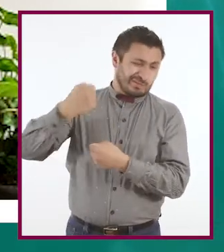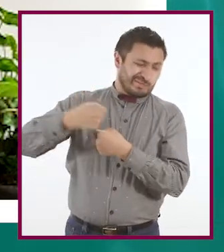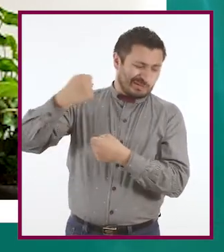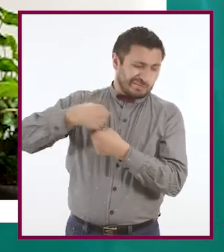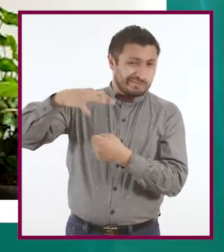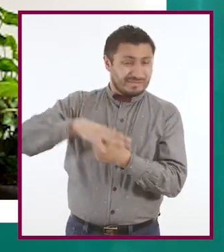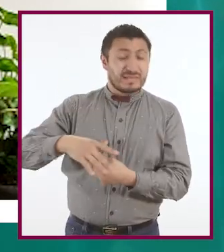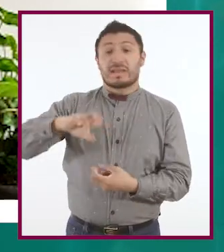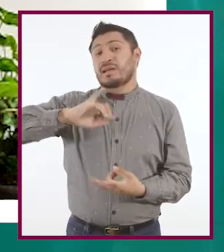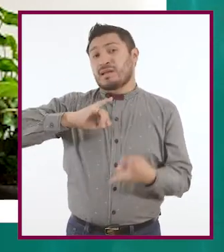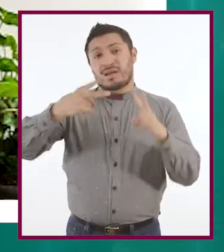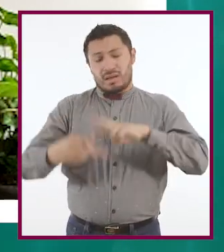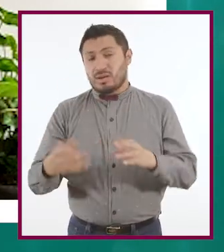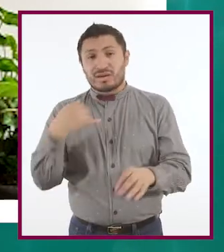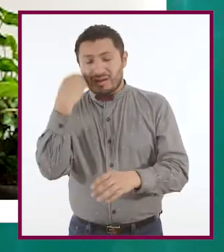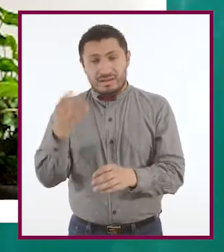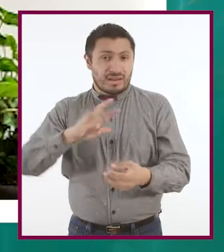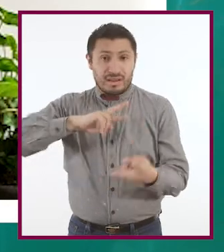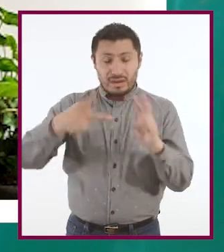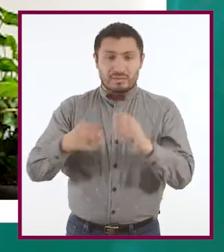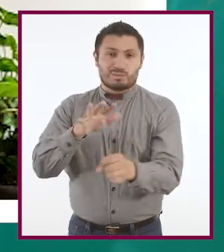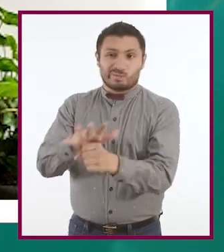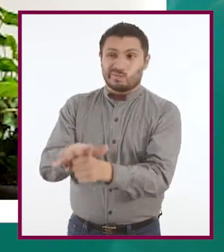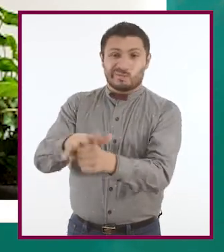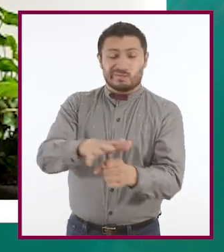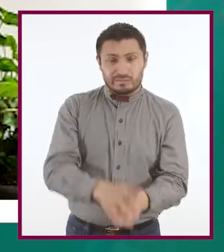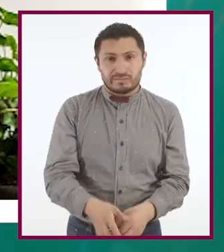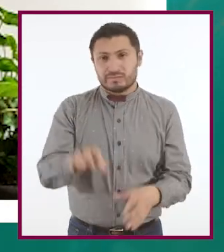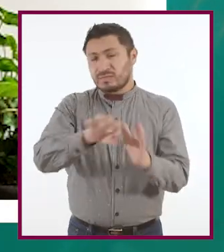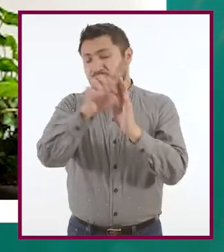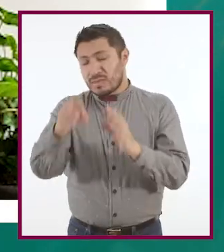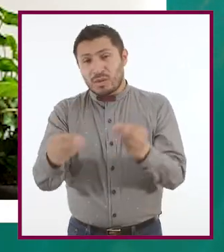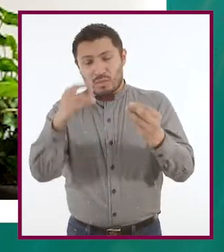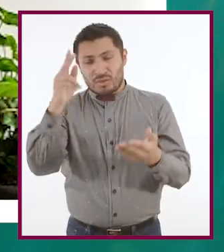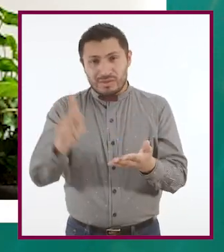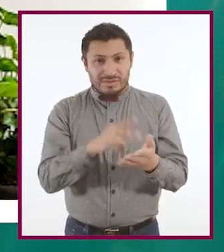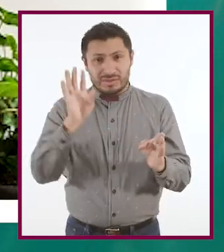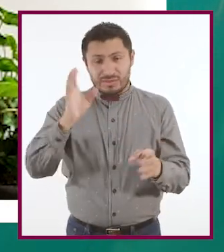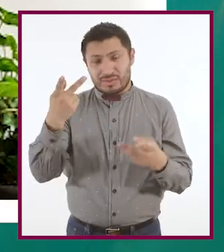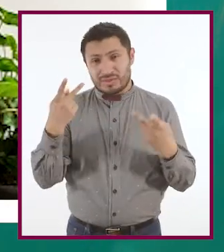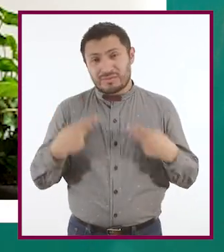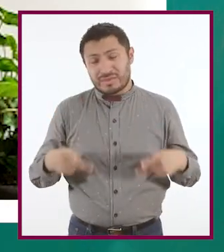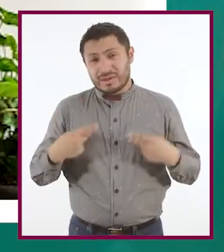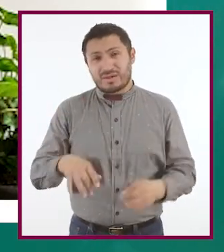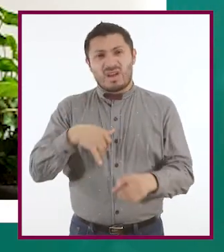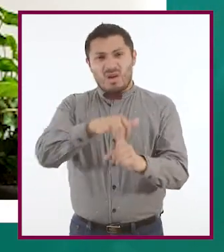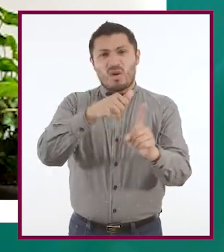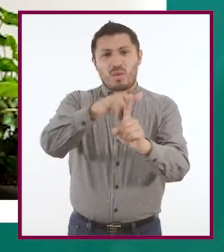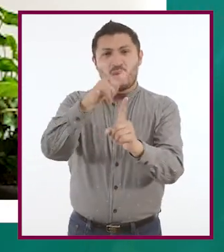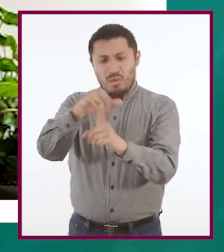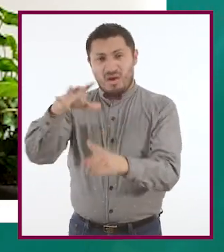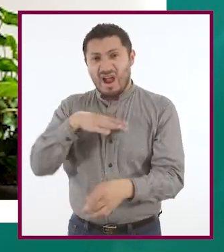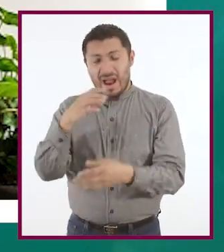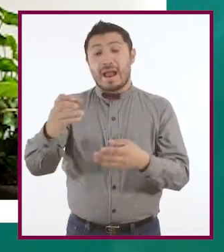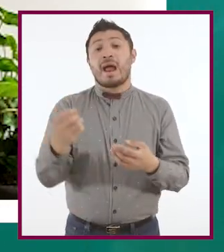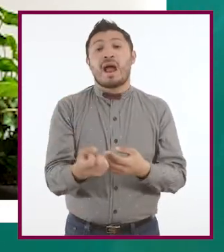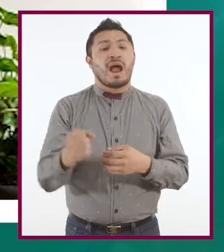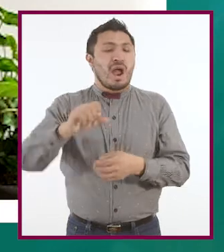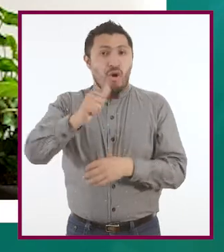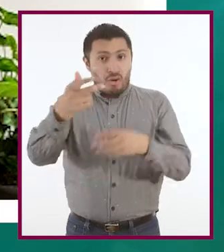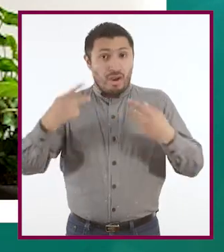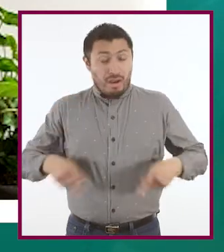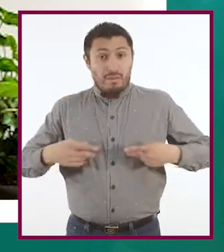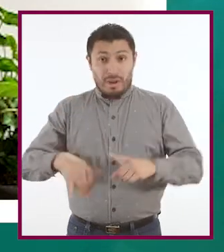busca el presionar de otro. Por ejemplo, la mayoría de las veces cuando alguien hace bullying es porque tiene a otro